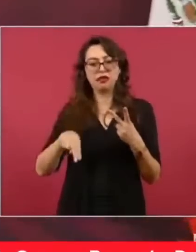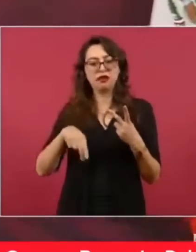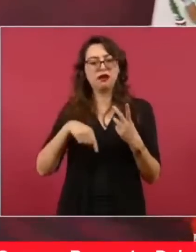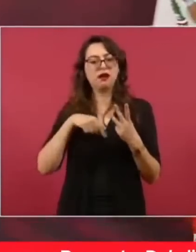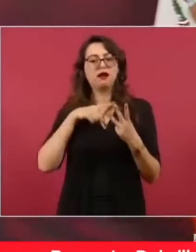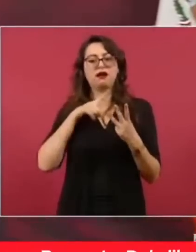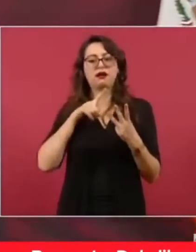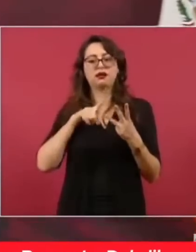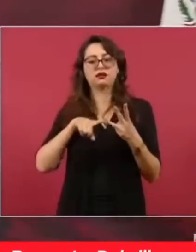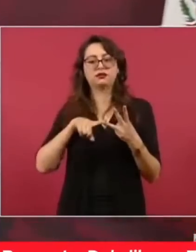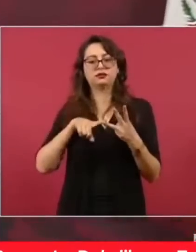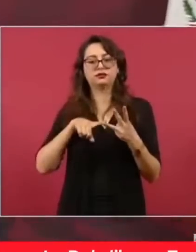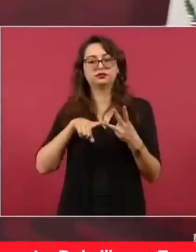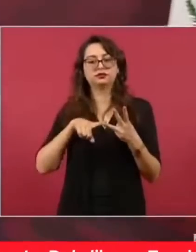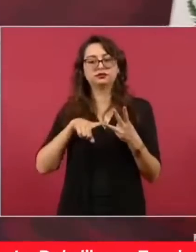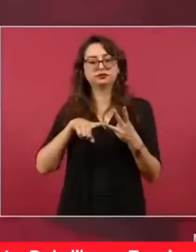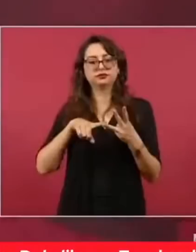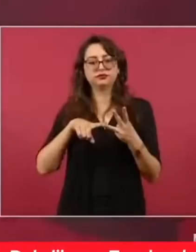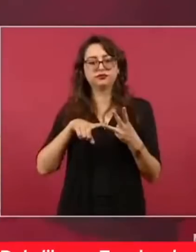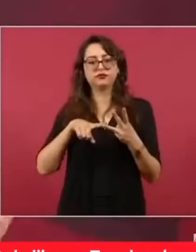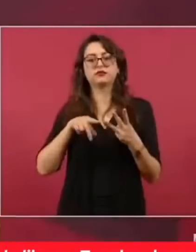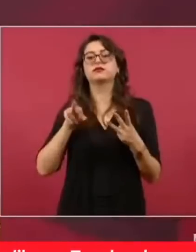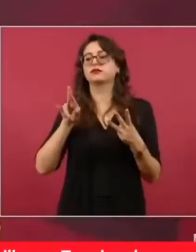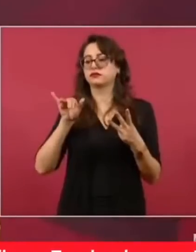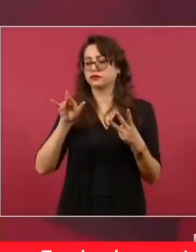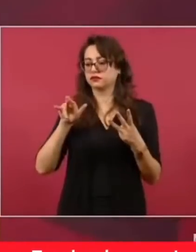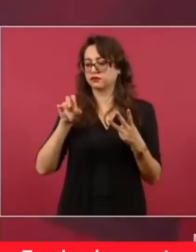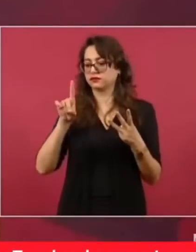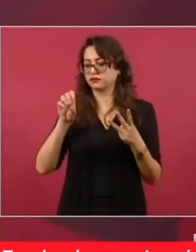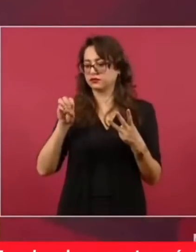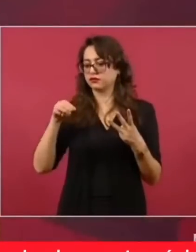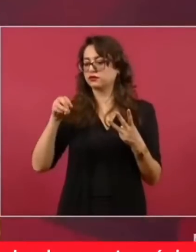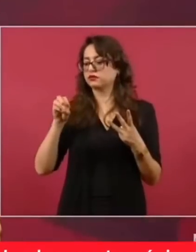de Ricardo Monreal.